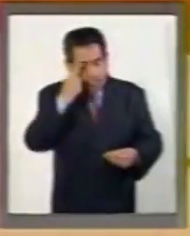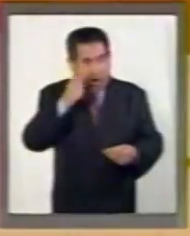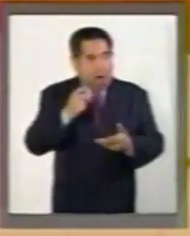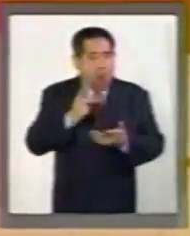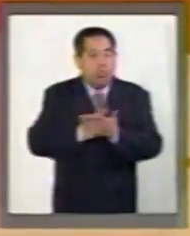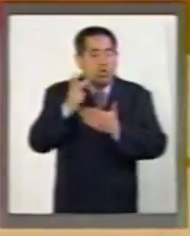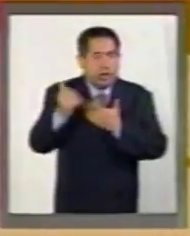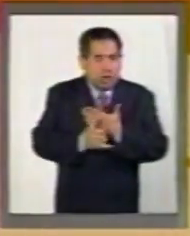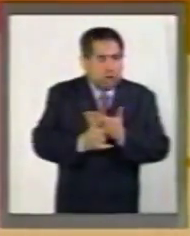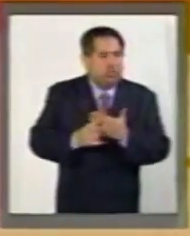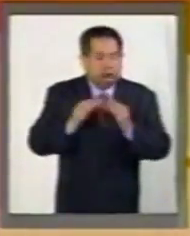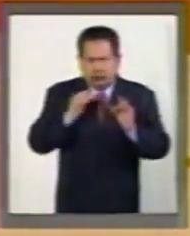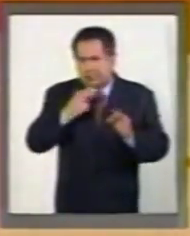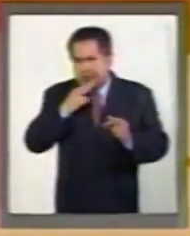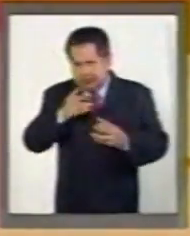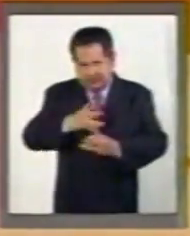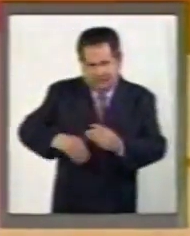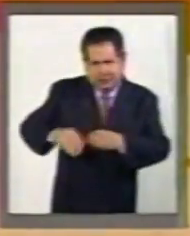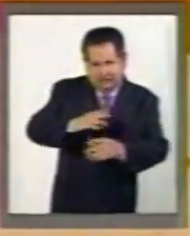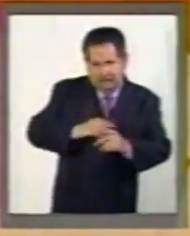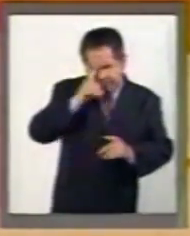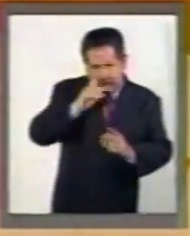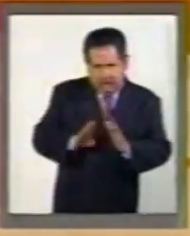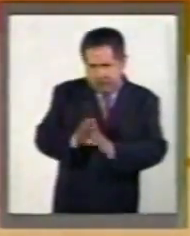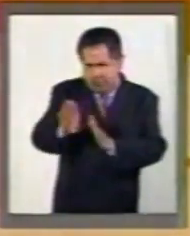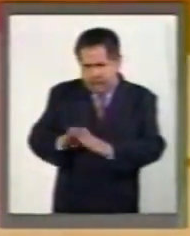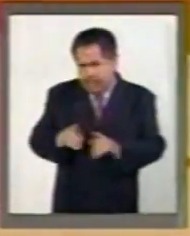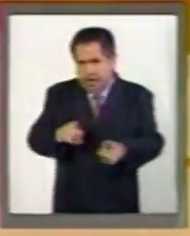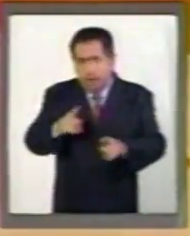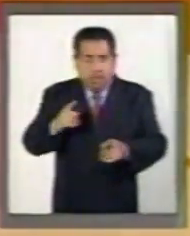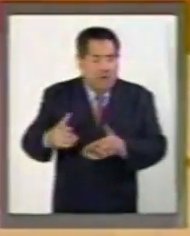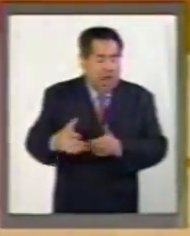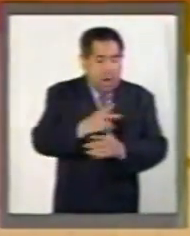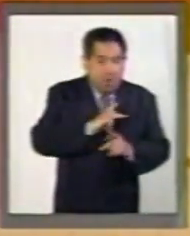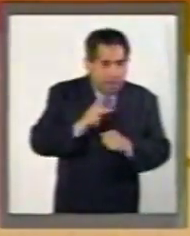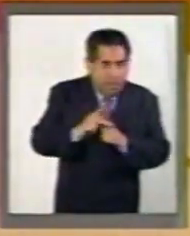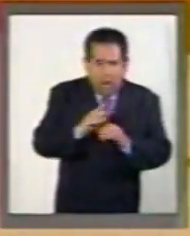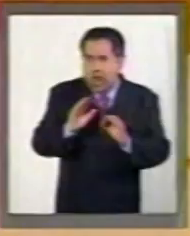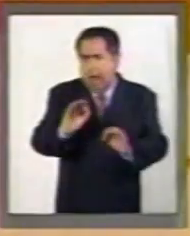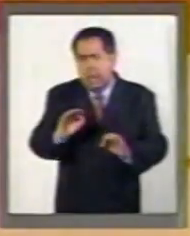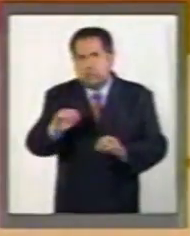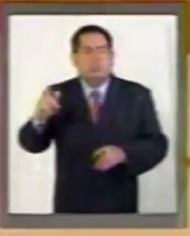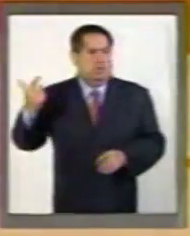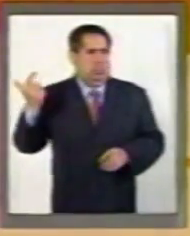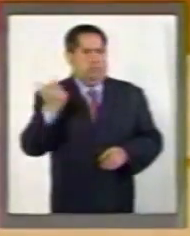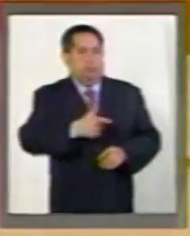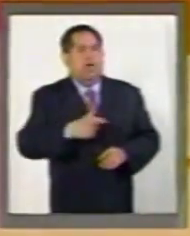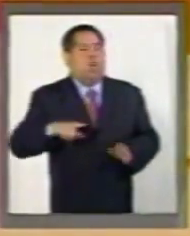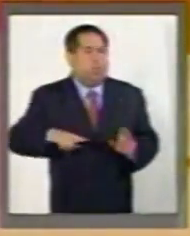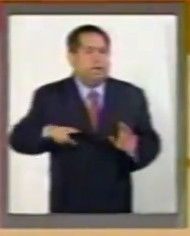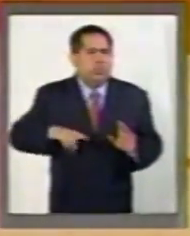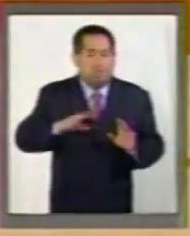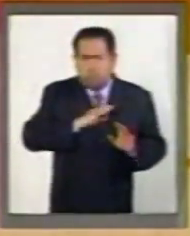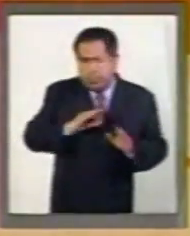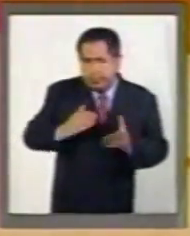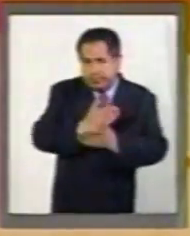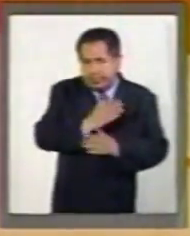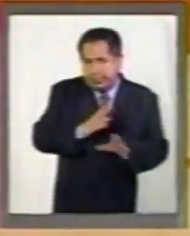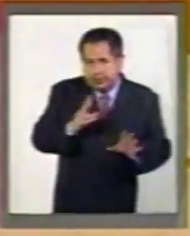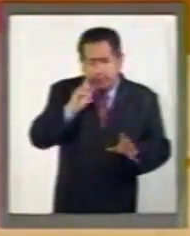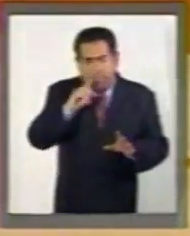proyectos productivos que generen ingresos para su propio pago o para refinanciamiento,